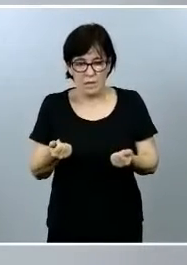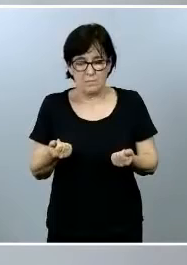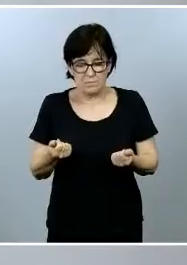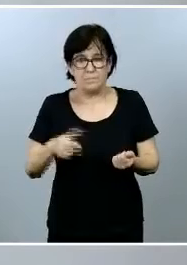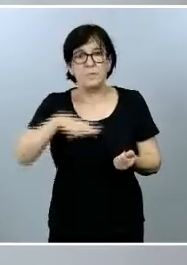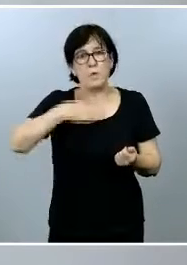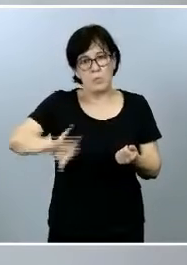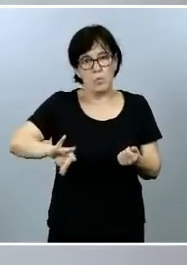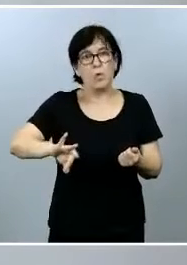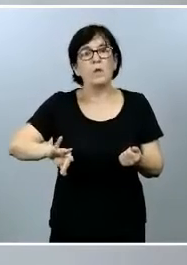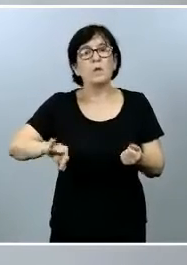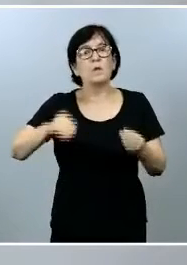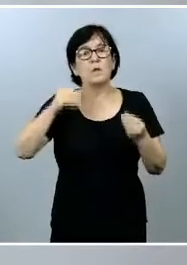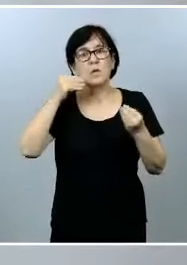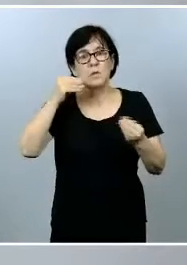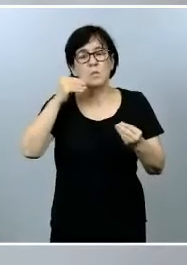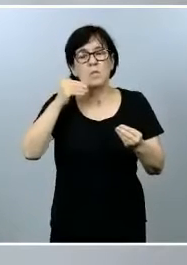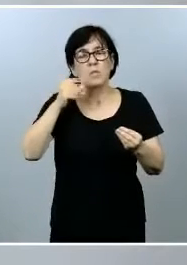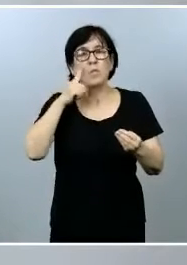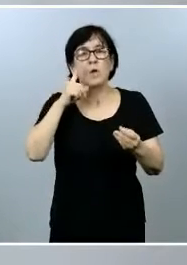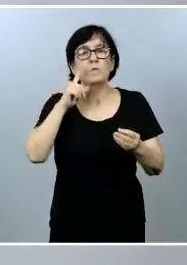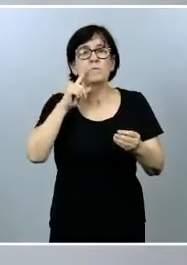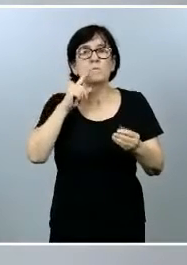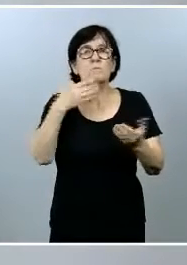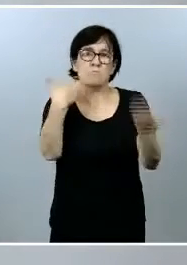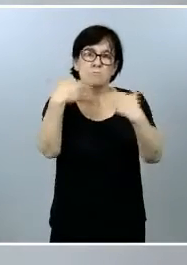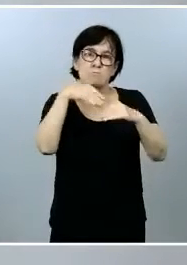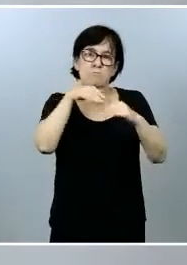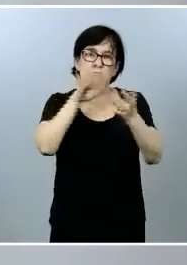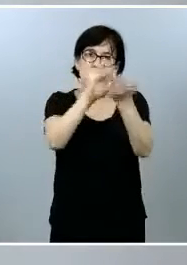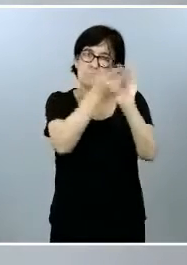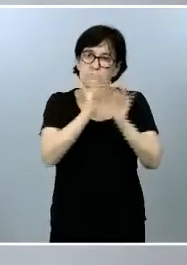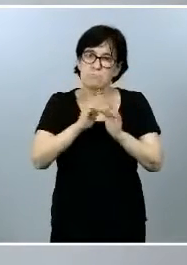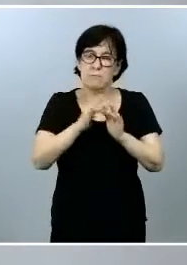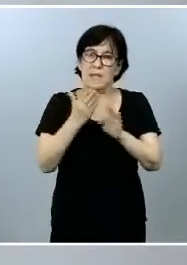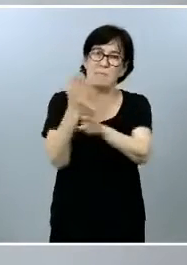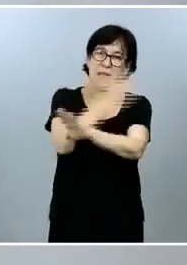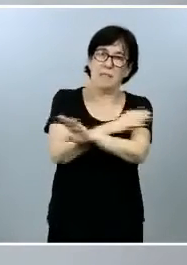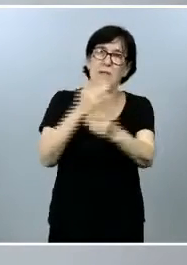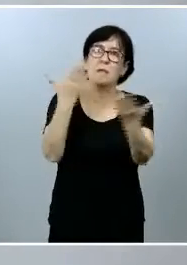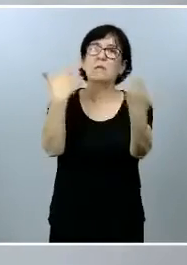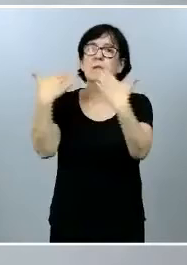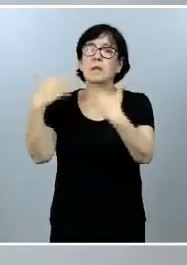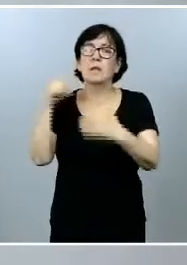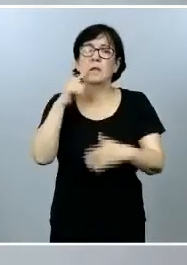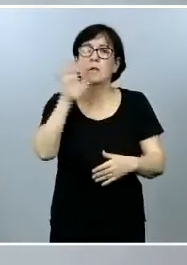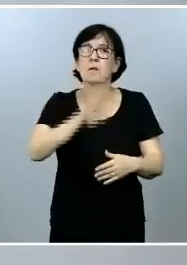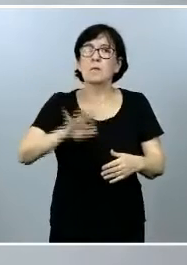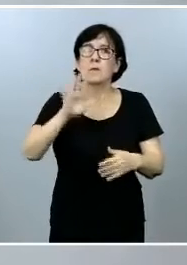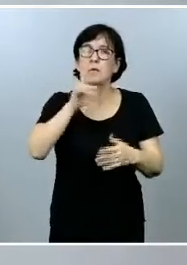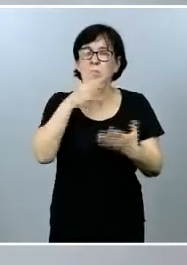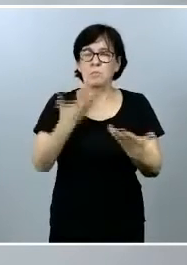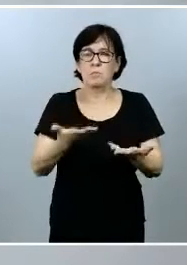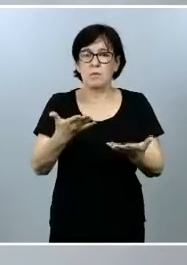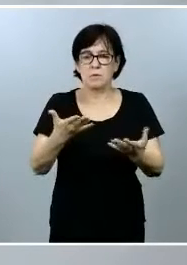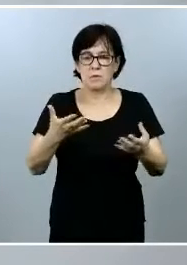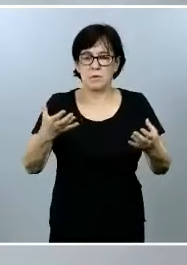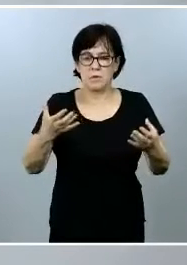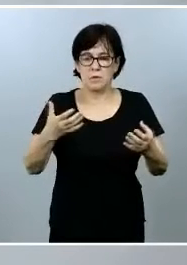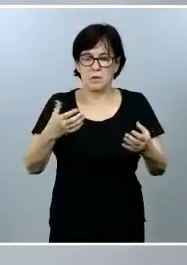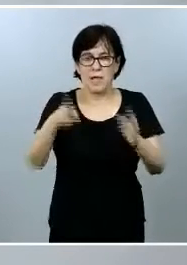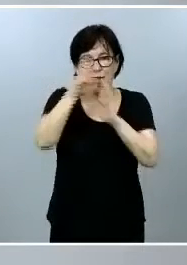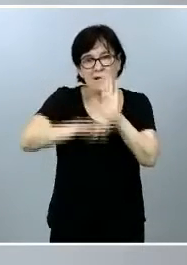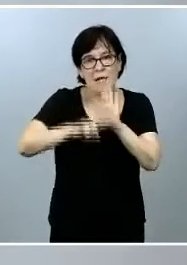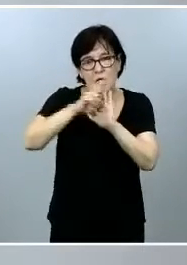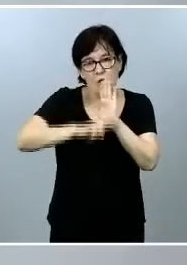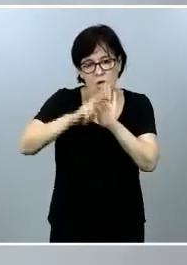una buena una buena opción hubo una consulta previa al respecto ahora aparece el conjunto de la regulación en